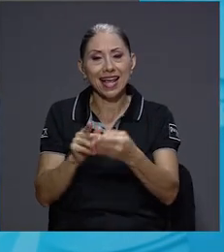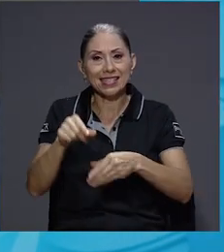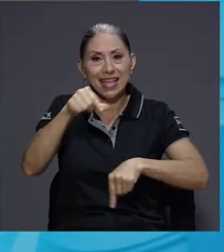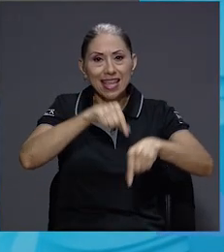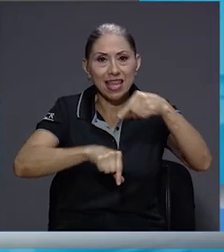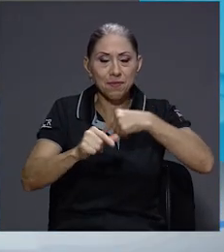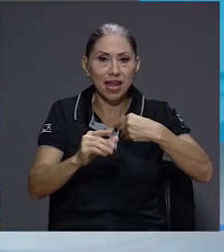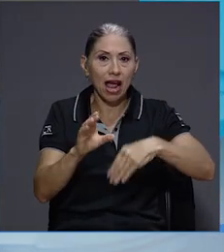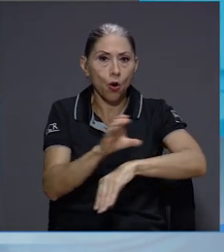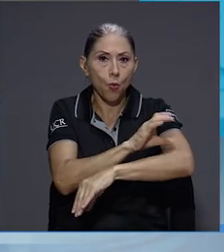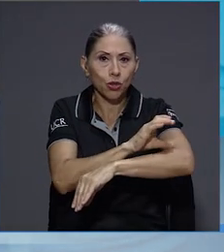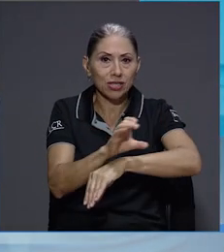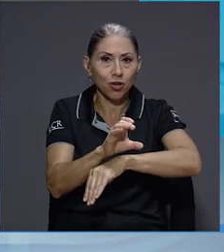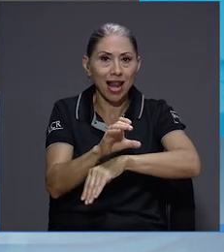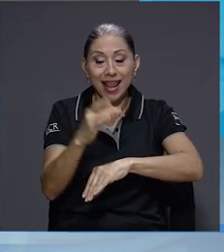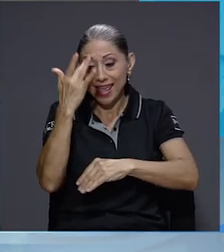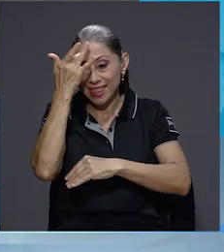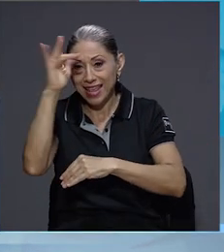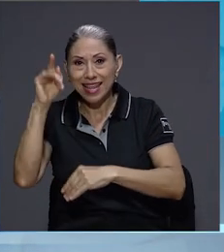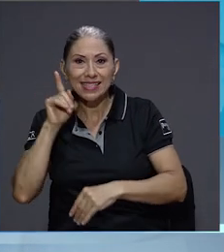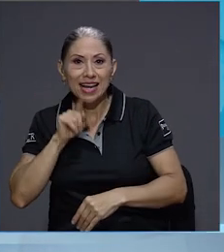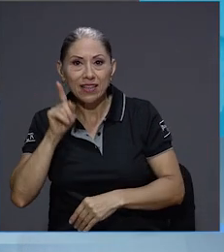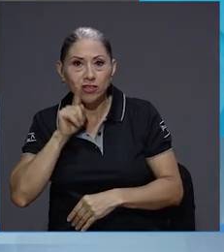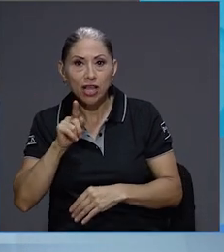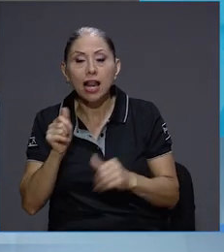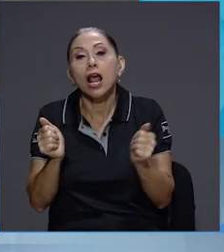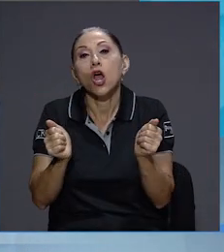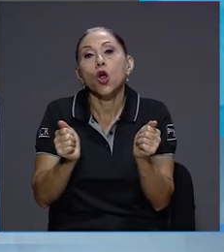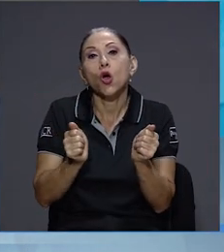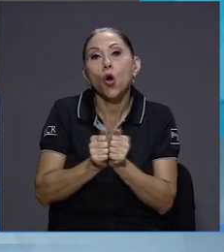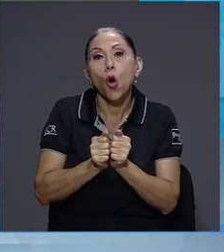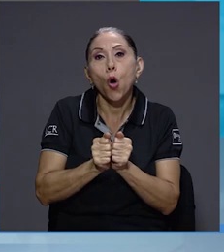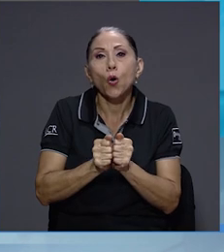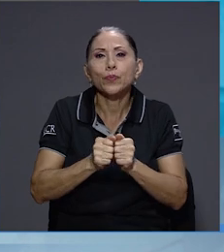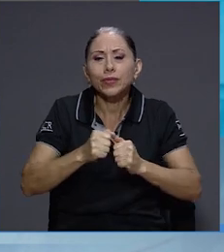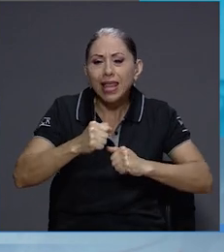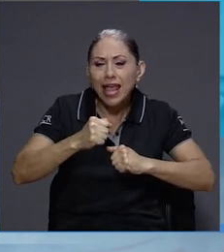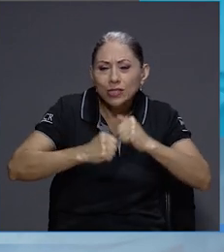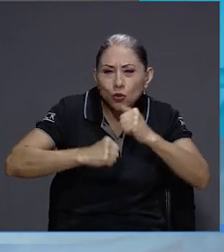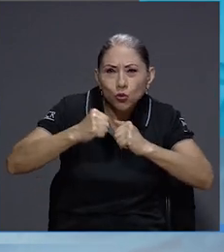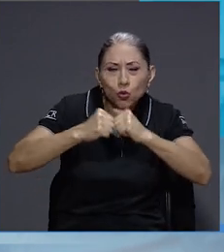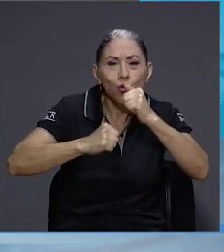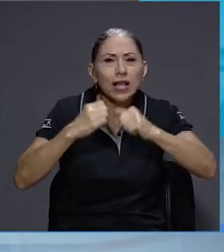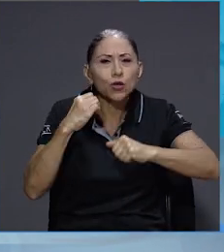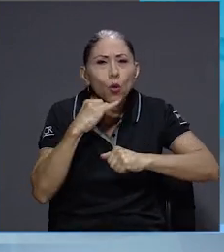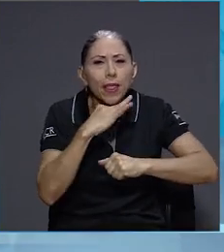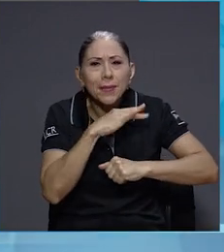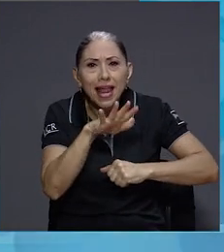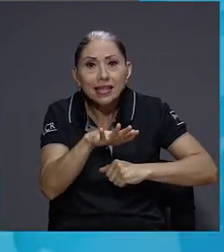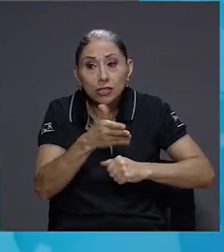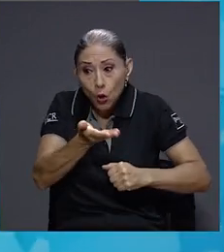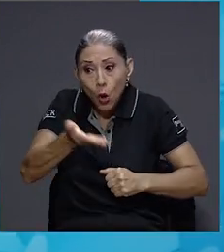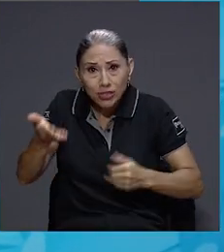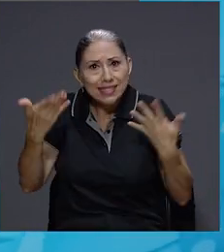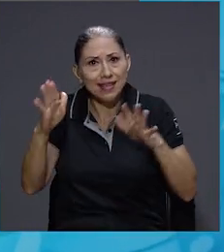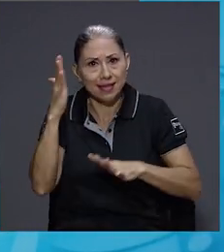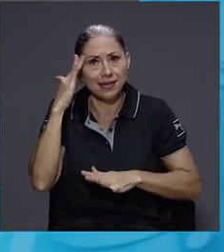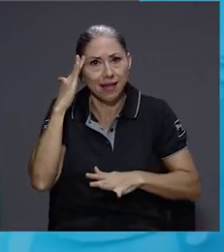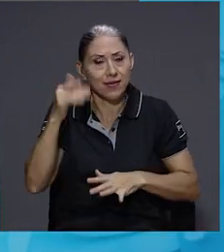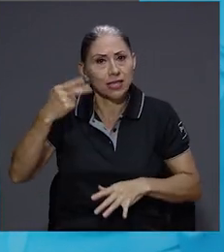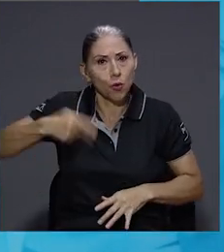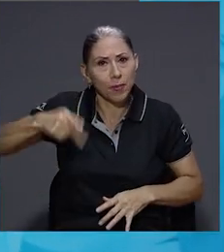computacional y de inteligencia artificial para obtener a partir de estructuras de contaminantes emergentes y de sustancias que ya se conocen que son